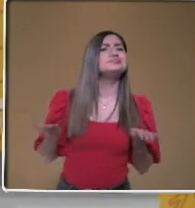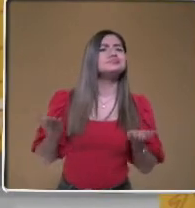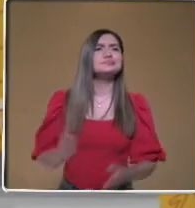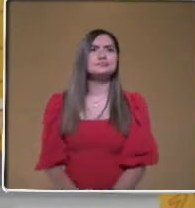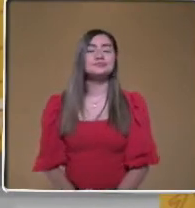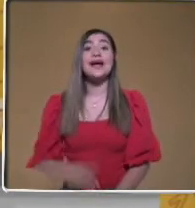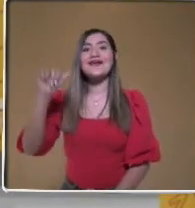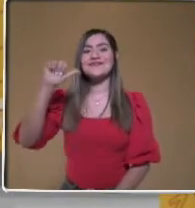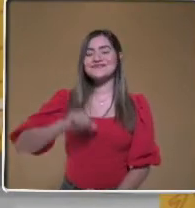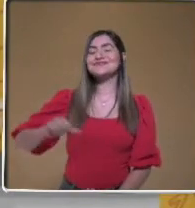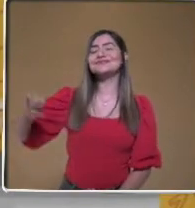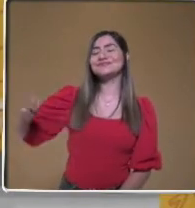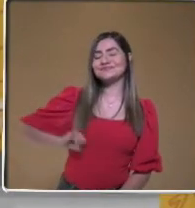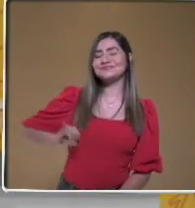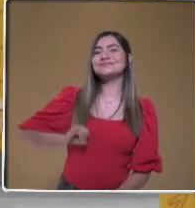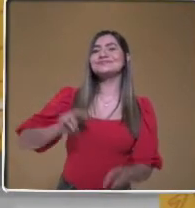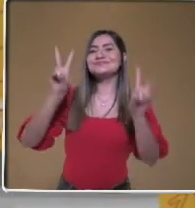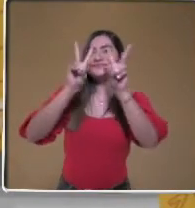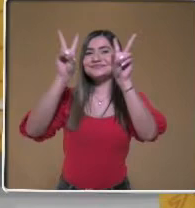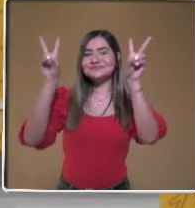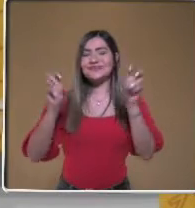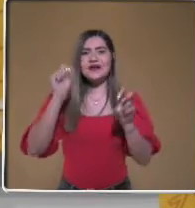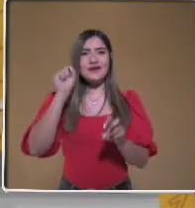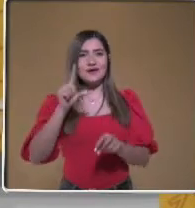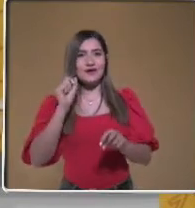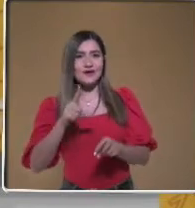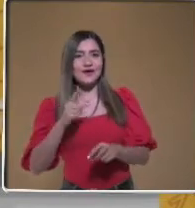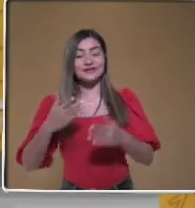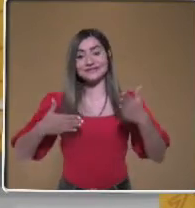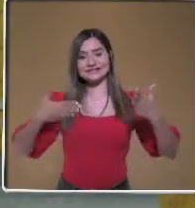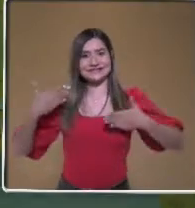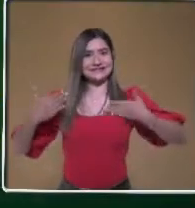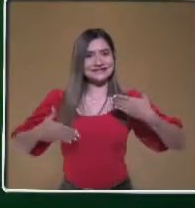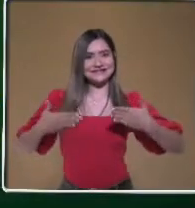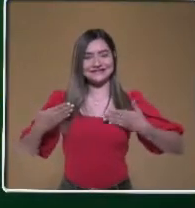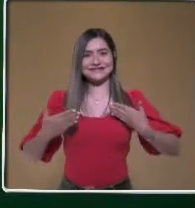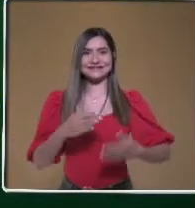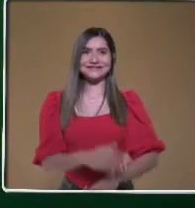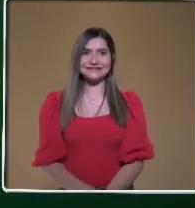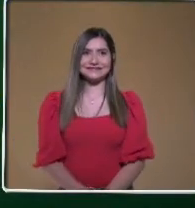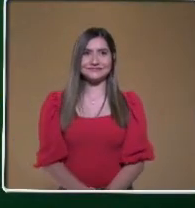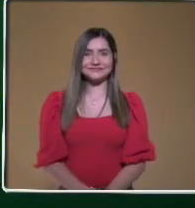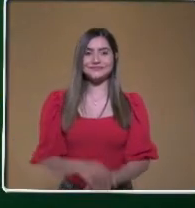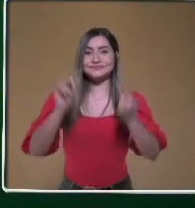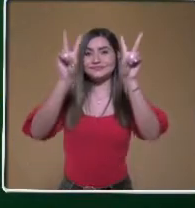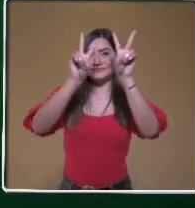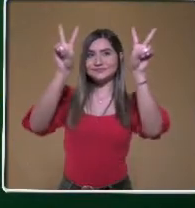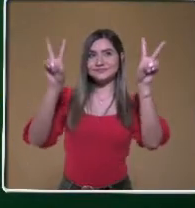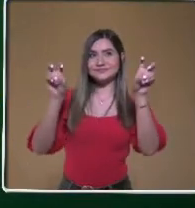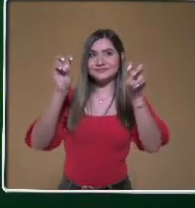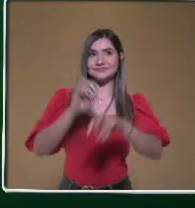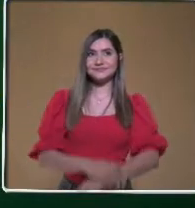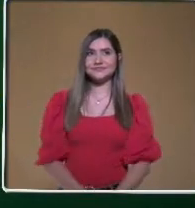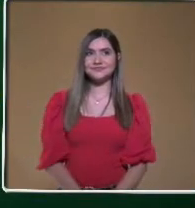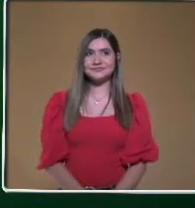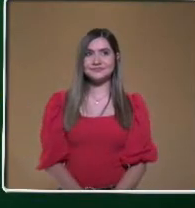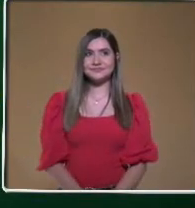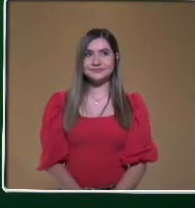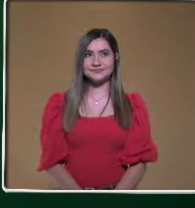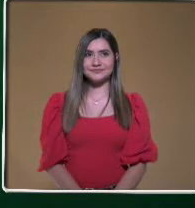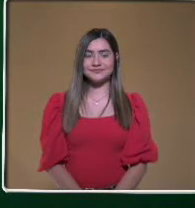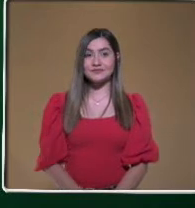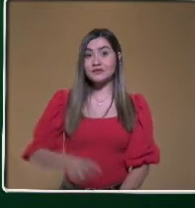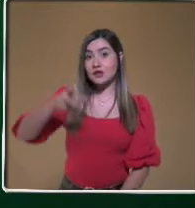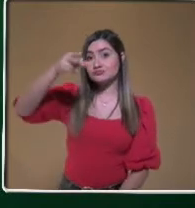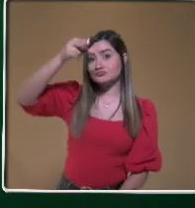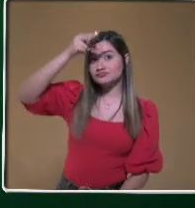interesante y además que está entretenido si realmente tú le pones atención. Nuestro tema es consumidor inteligente.